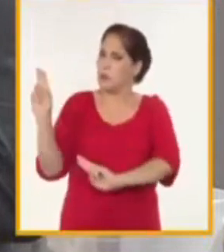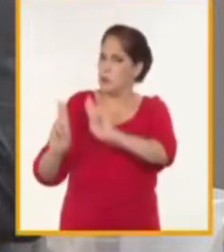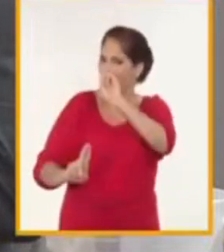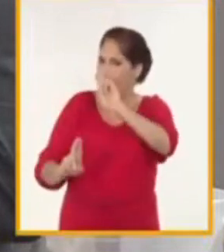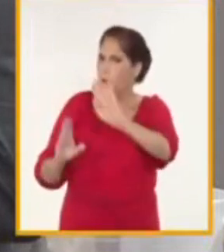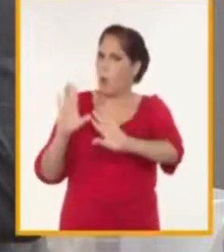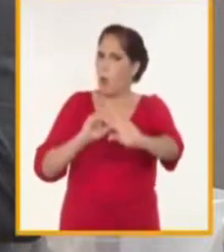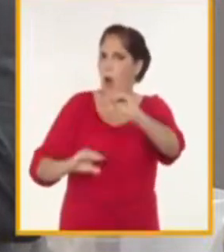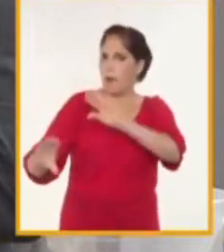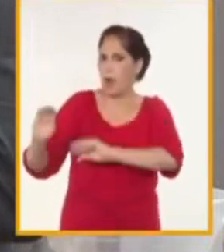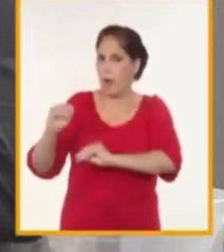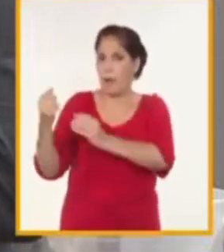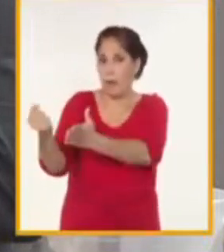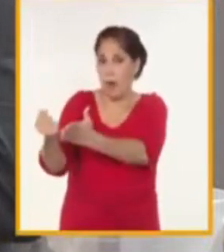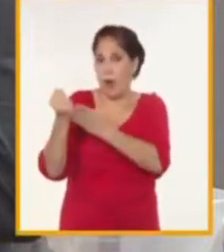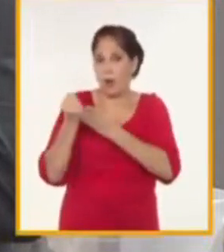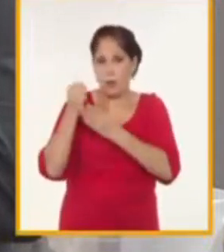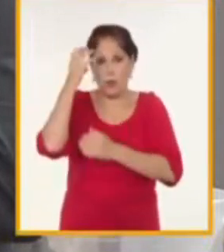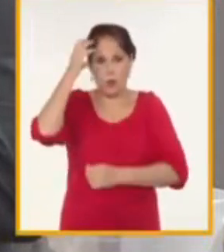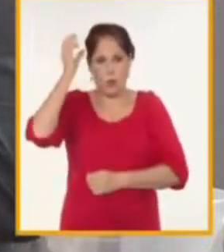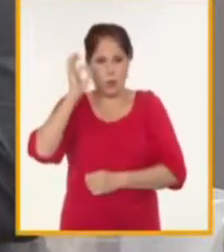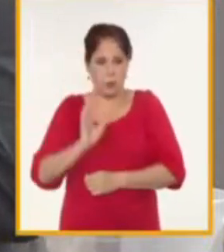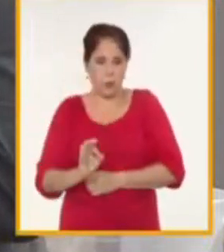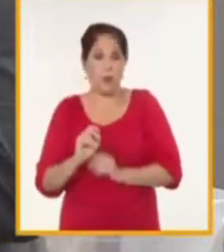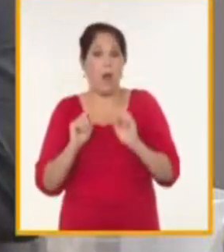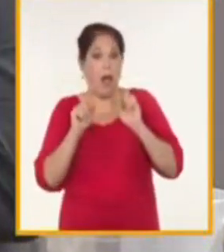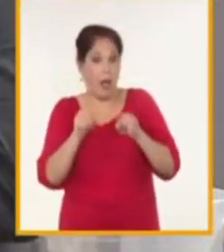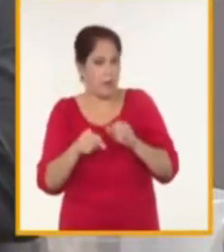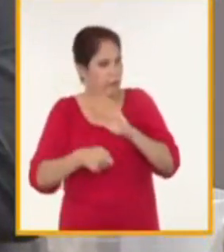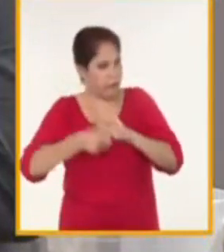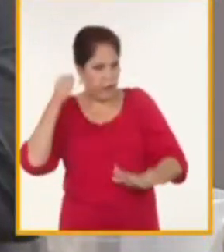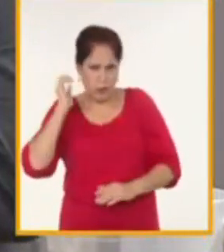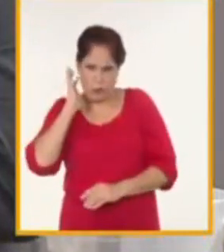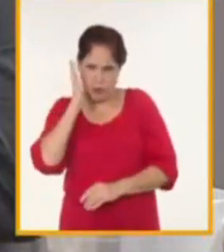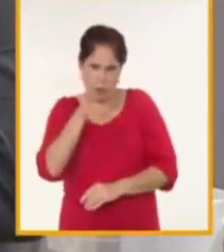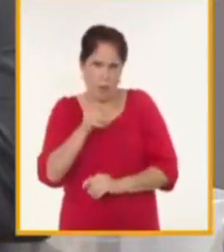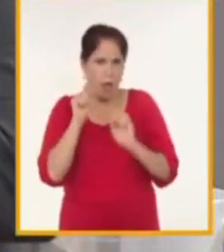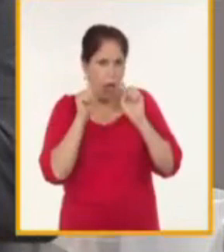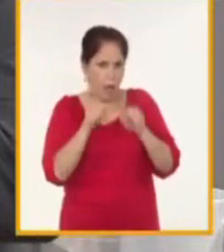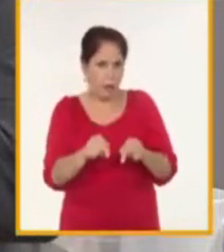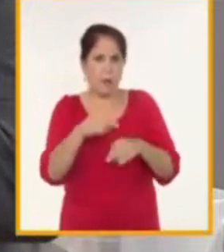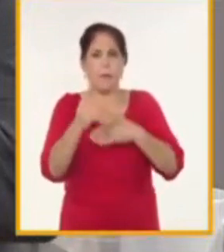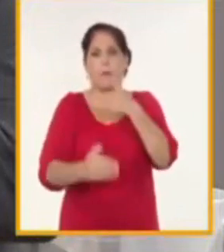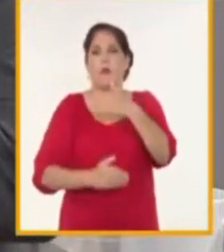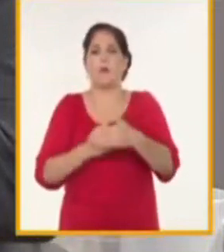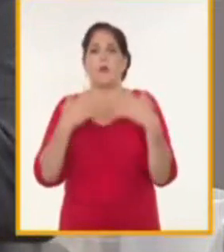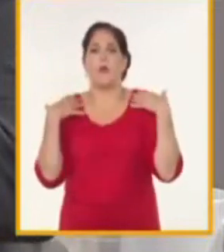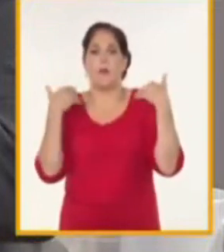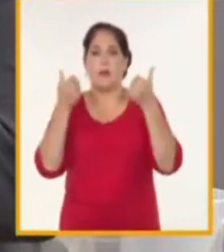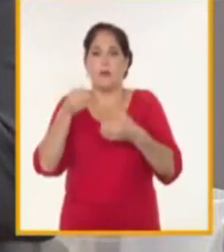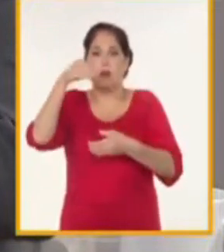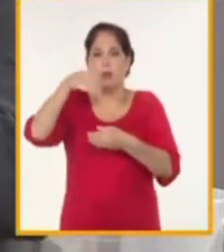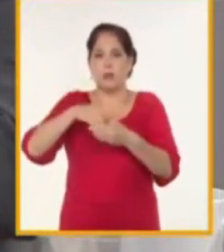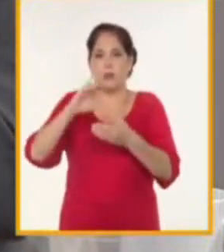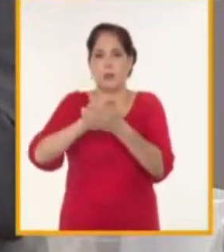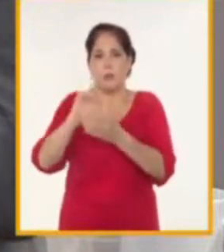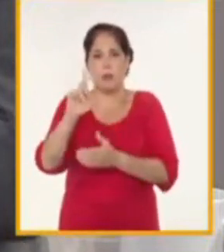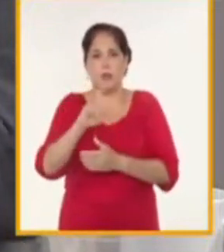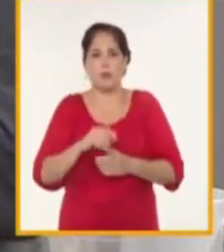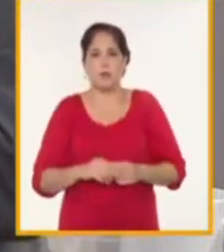y son apoyadas por la máxima dirección del país que está presente permanentemente en los procesos de dirección dentro de la zona especial